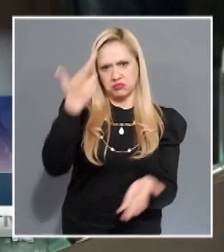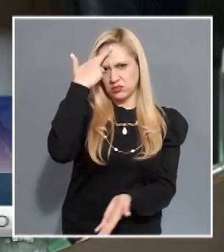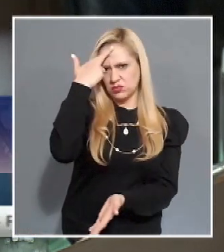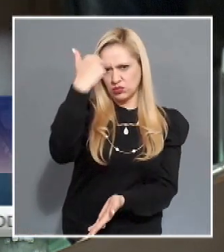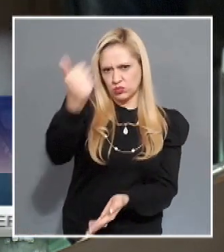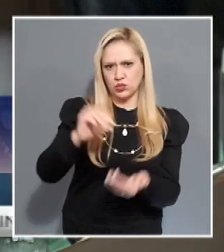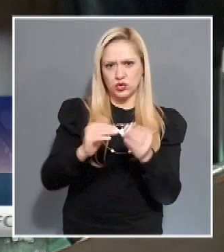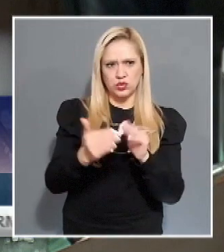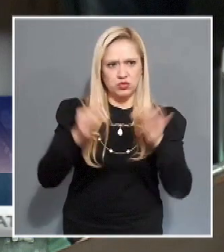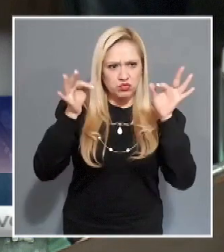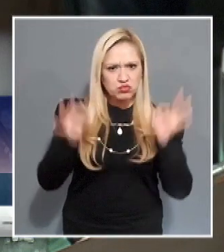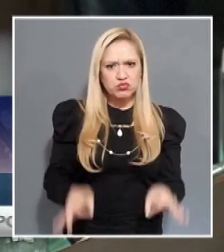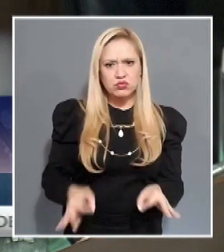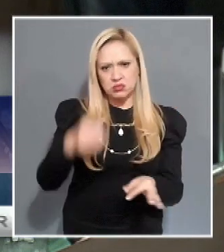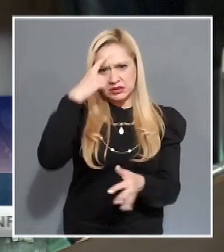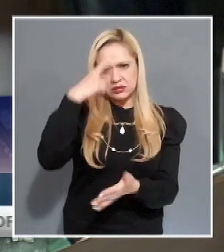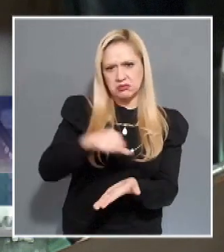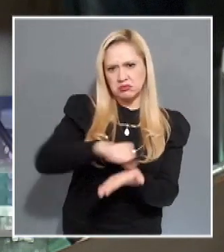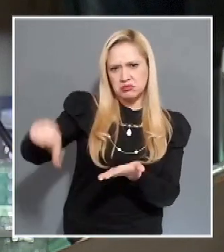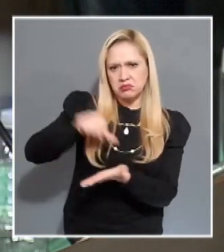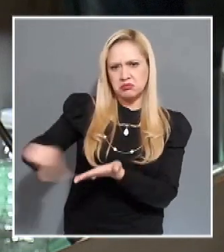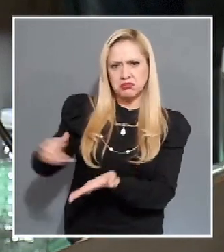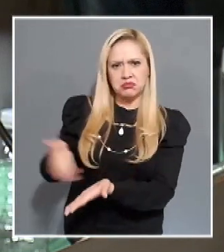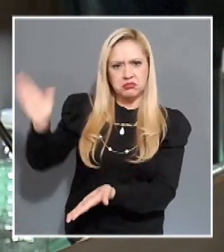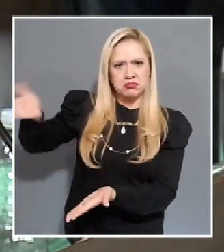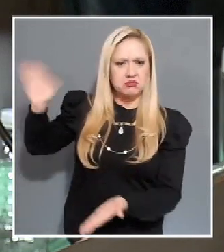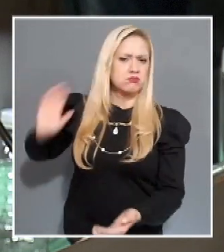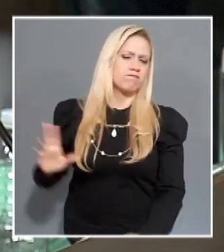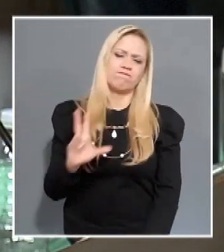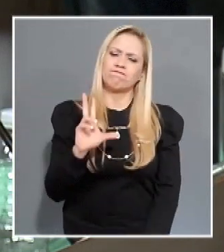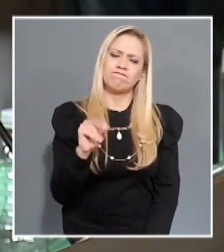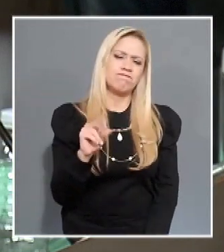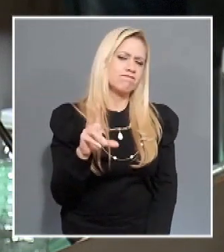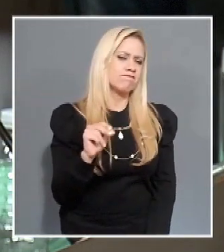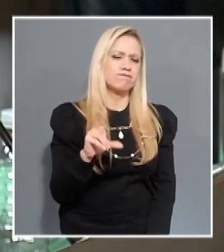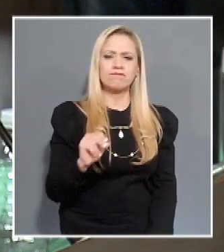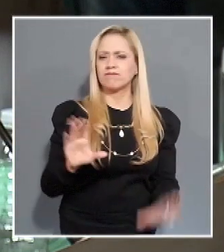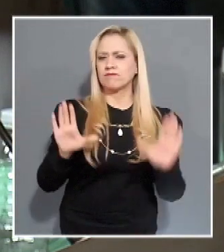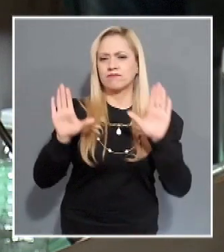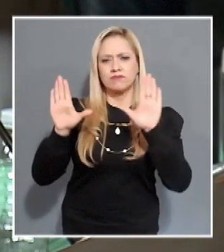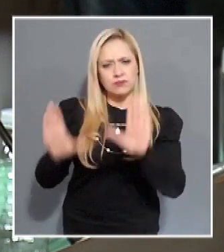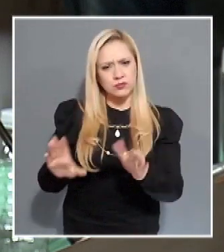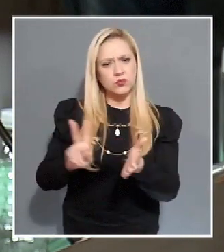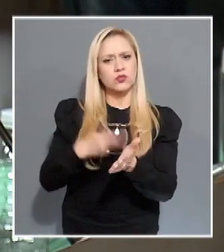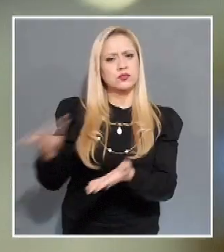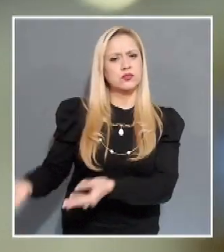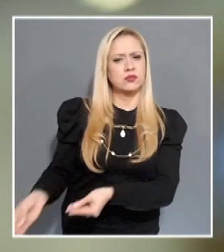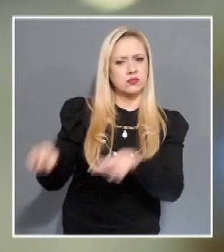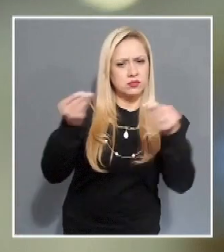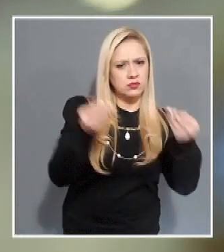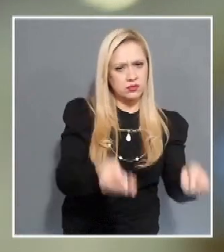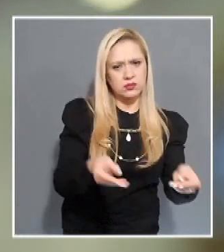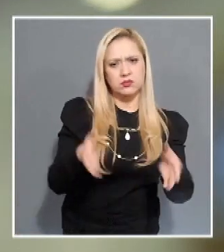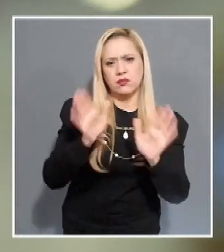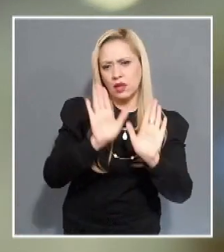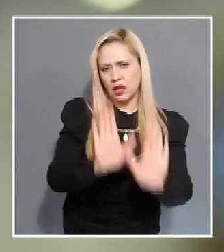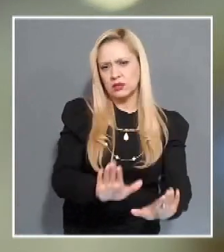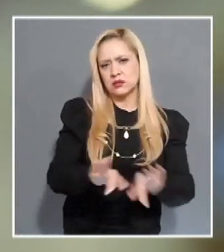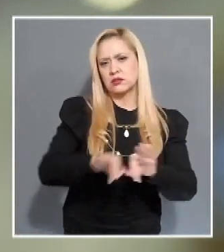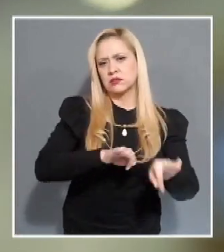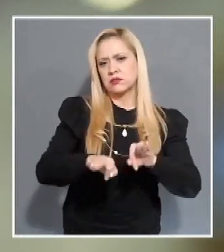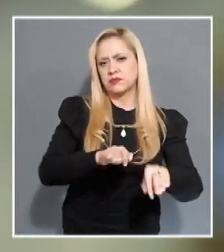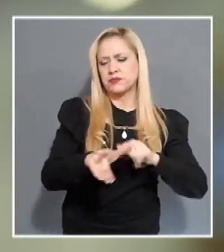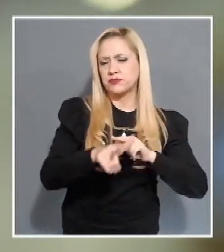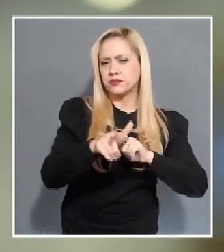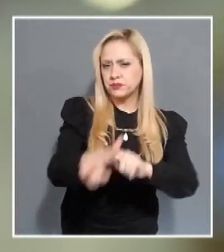la y los actores y que por lo tanto deben ser restituidos en su cargo. En otro asunto, Tribunal